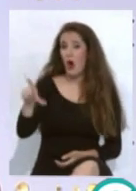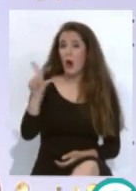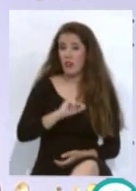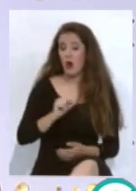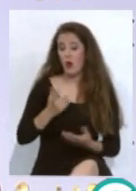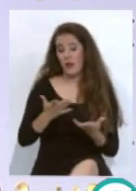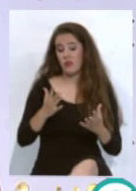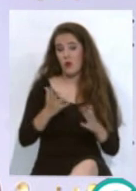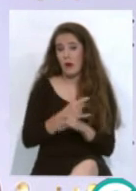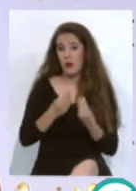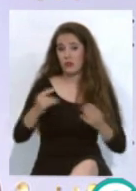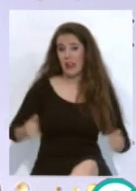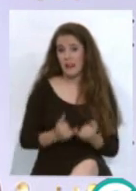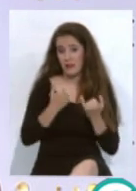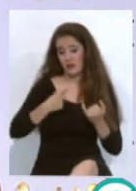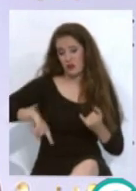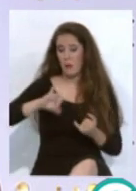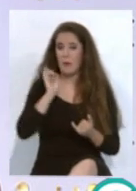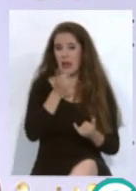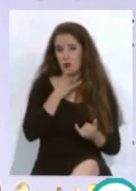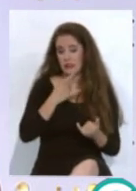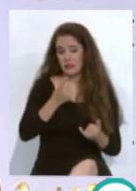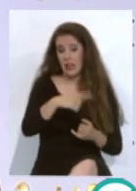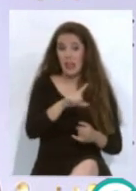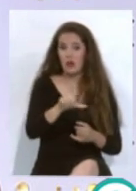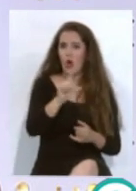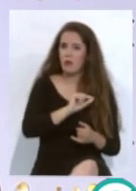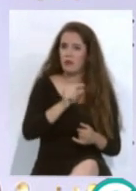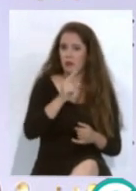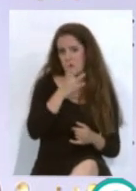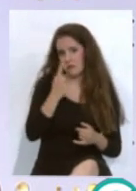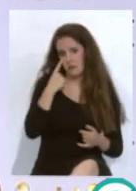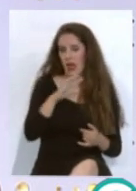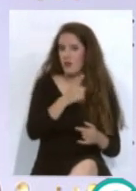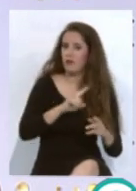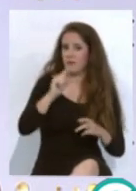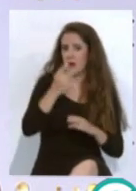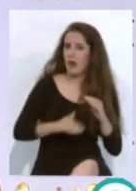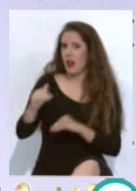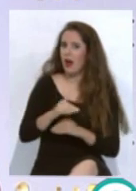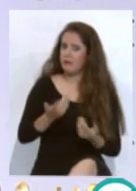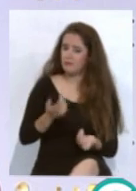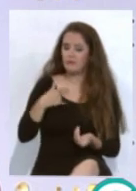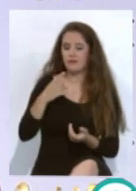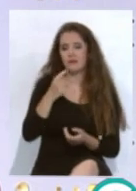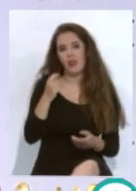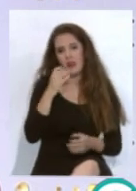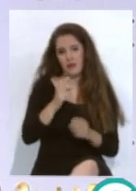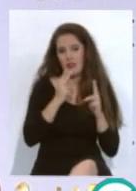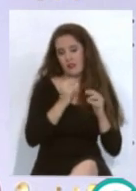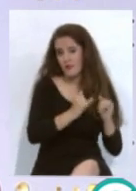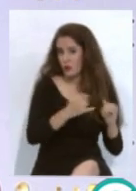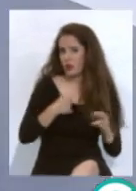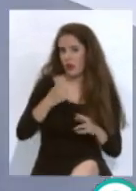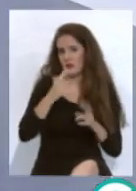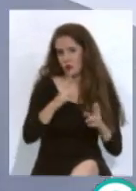en el que tuvimos muy mala suerte, y ellos han tenido esa opción, se han agarrado a ella y están en primera, y que lo disfruten, que tengan buena suerte y a ver si nos toca a